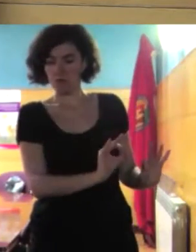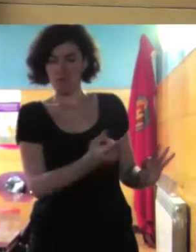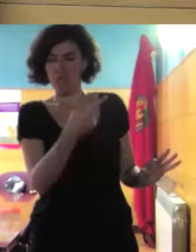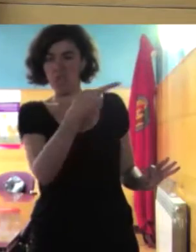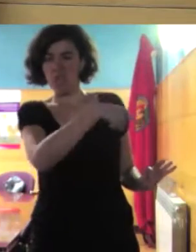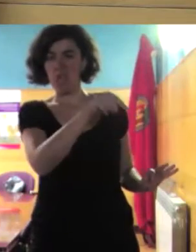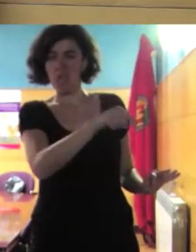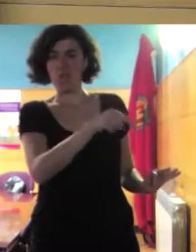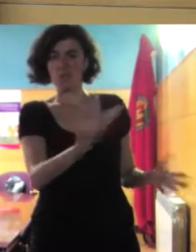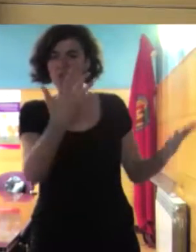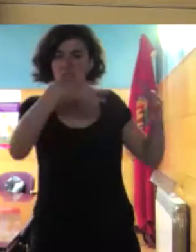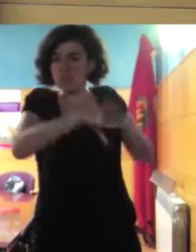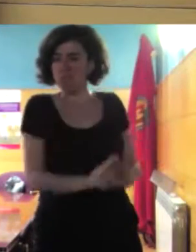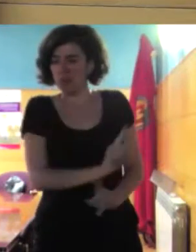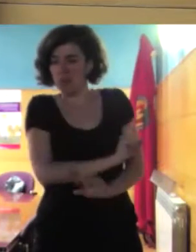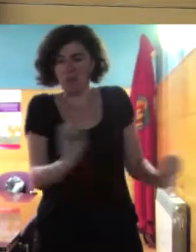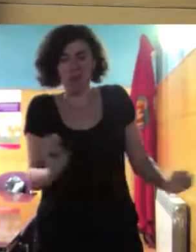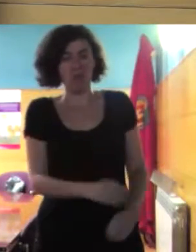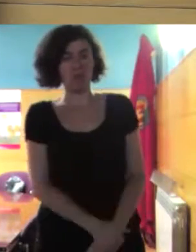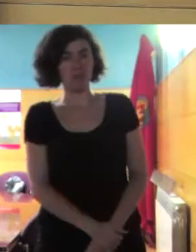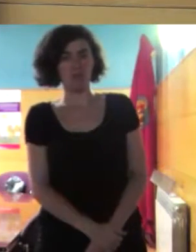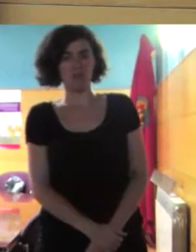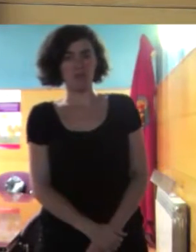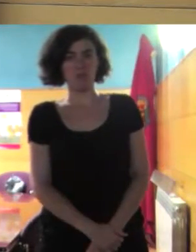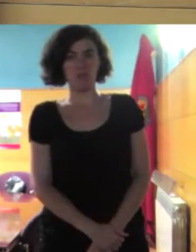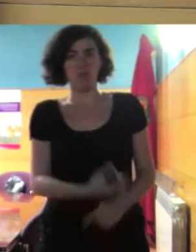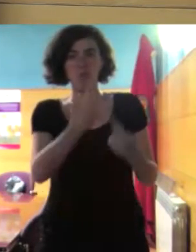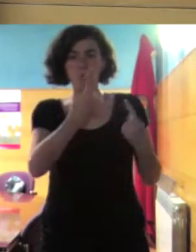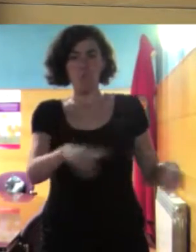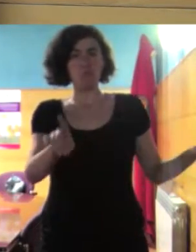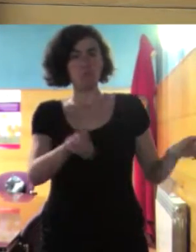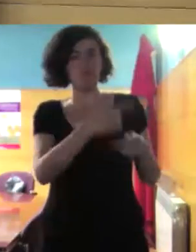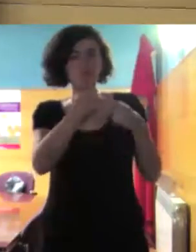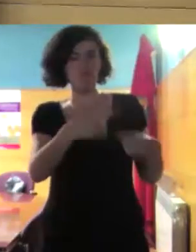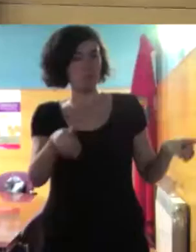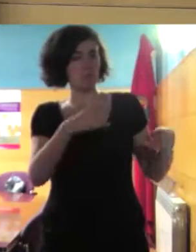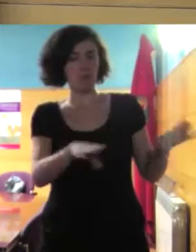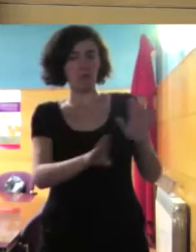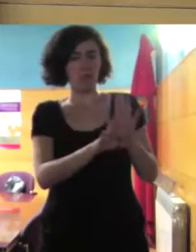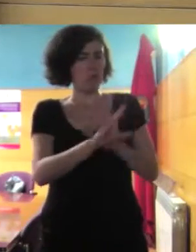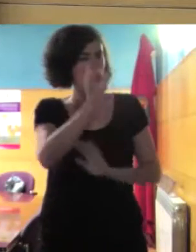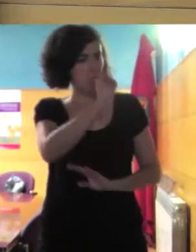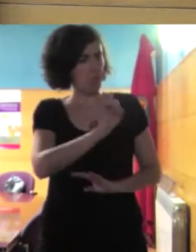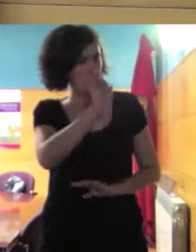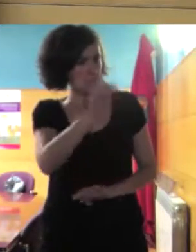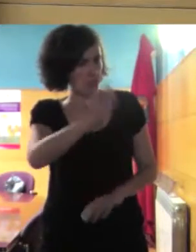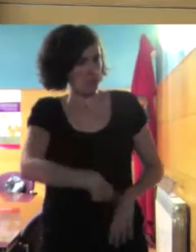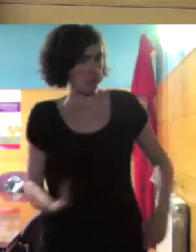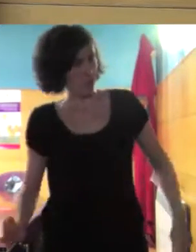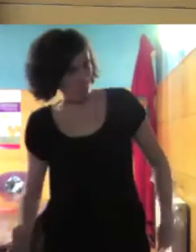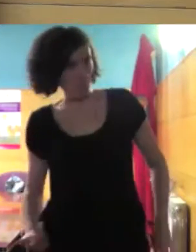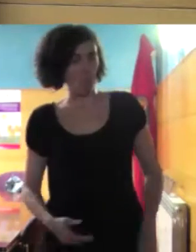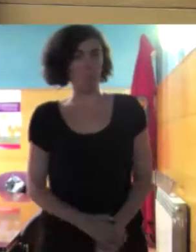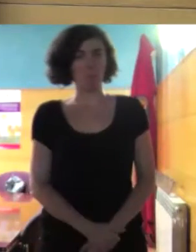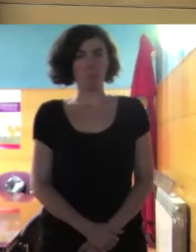integran en este pueblo mira cómo está la música y que no para y encima cantando o sea